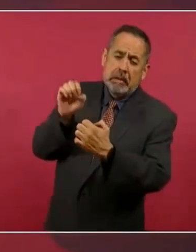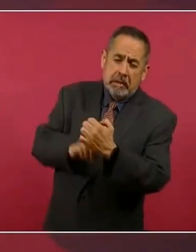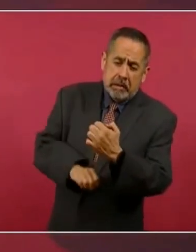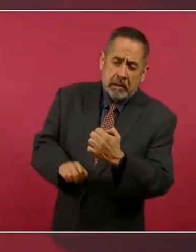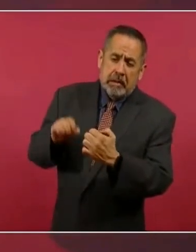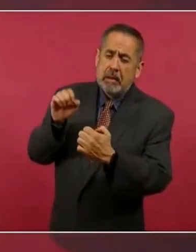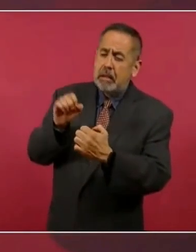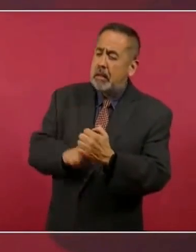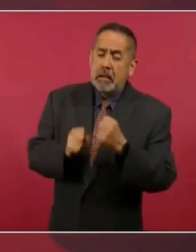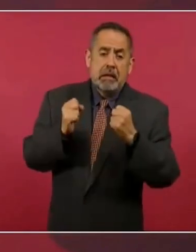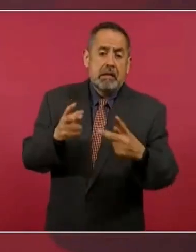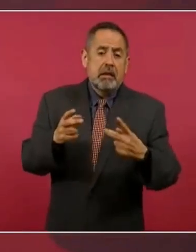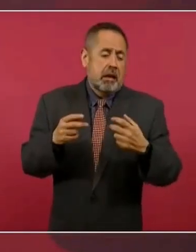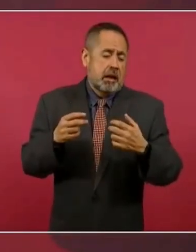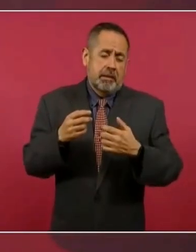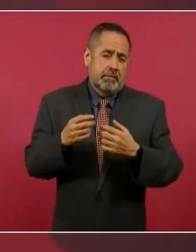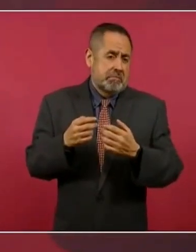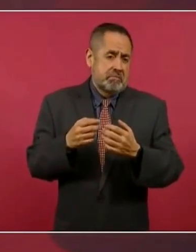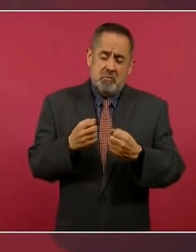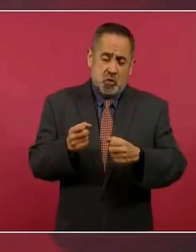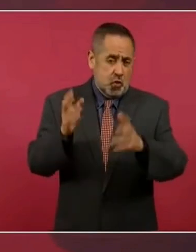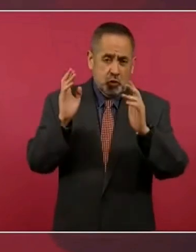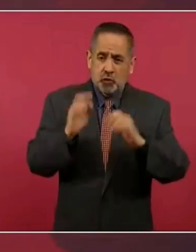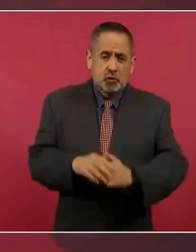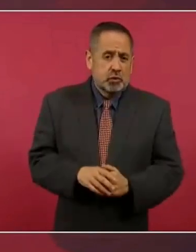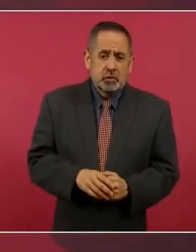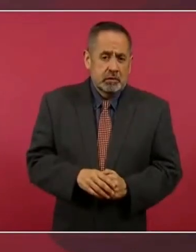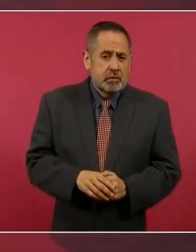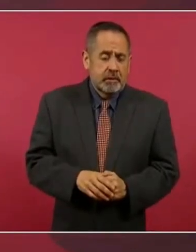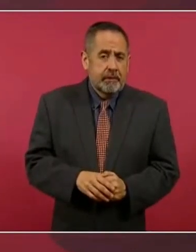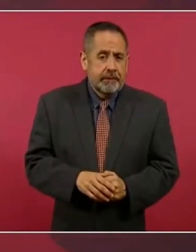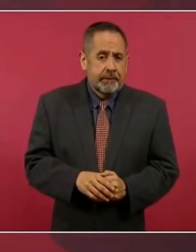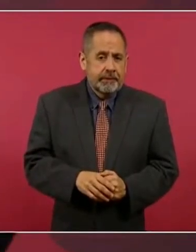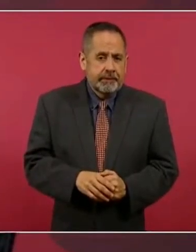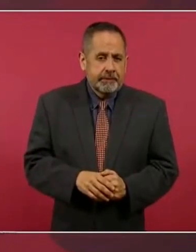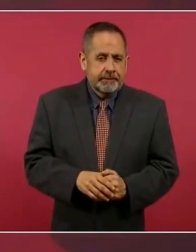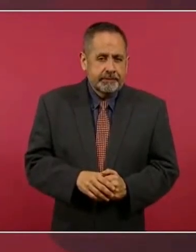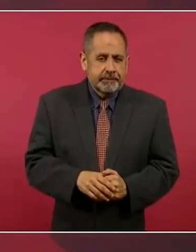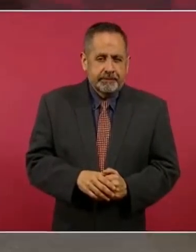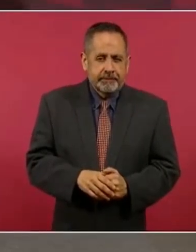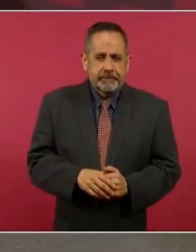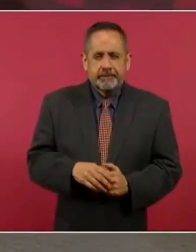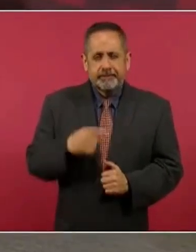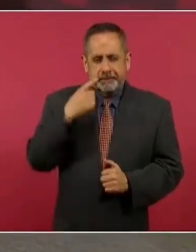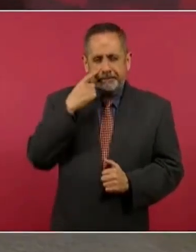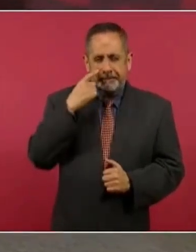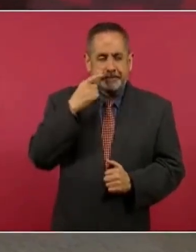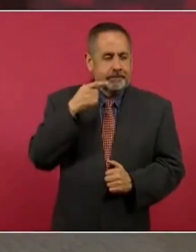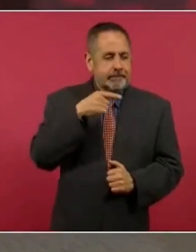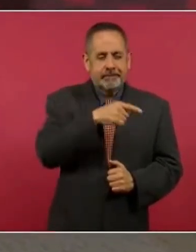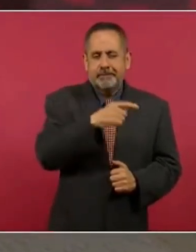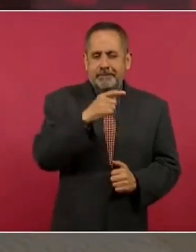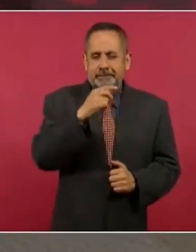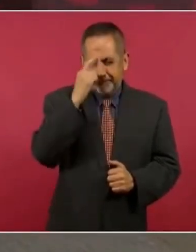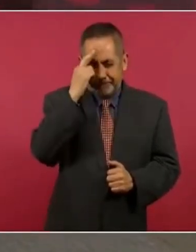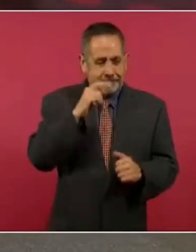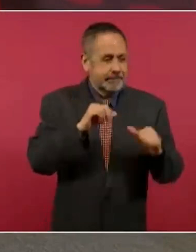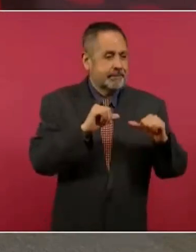como las organizaciones de la llamada sociedad civil,